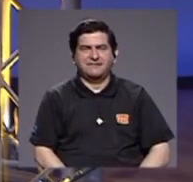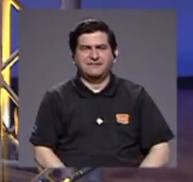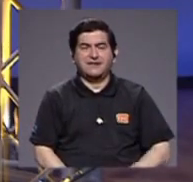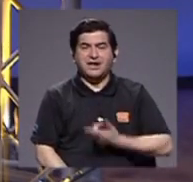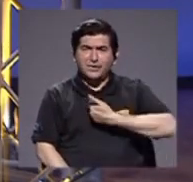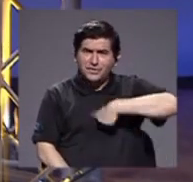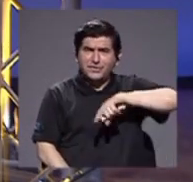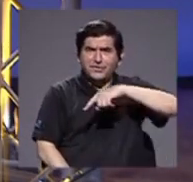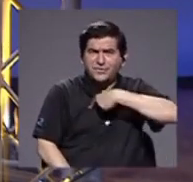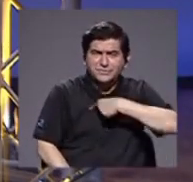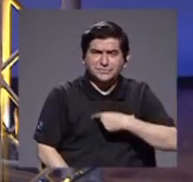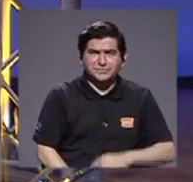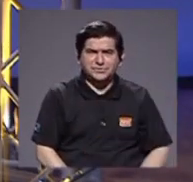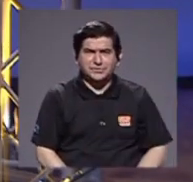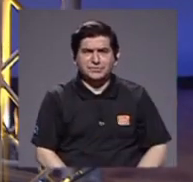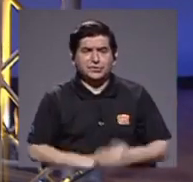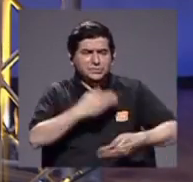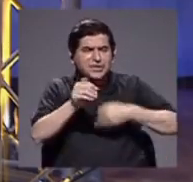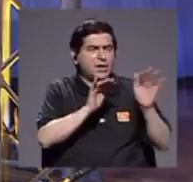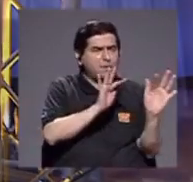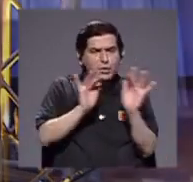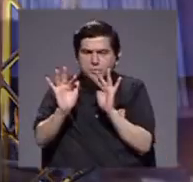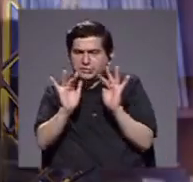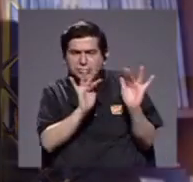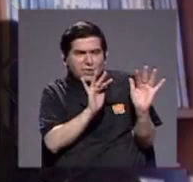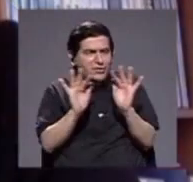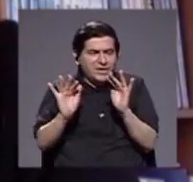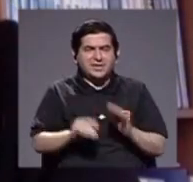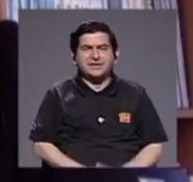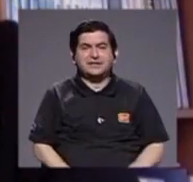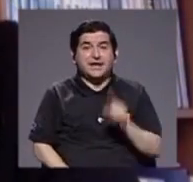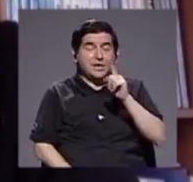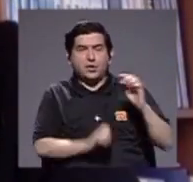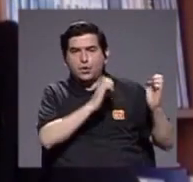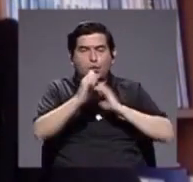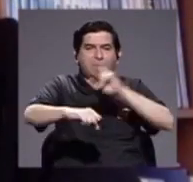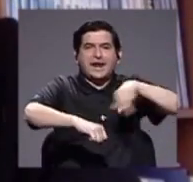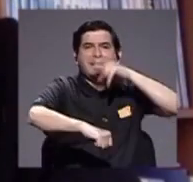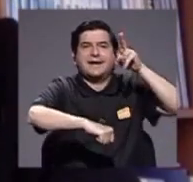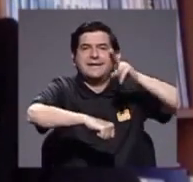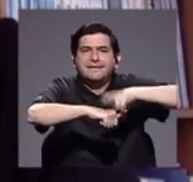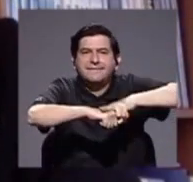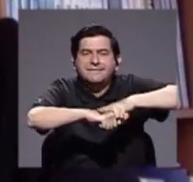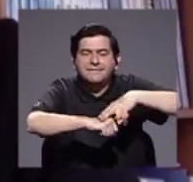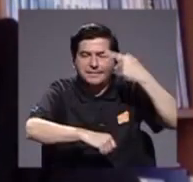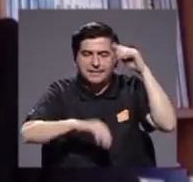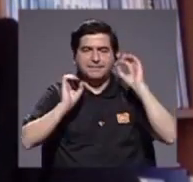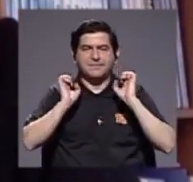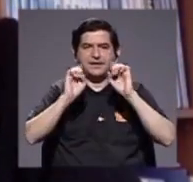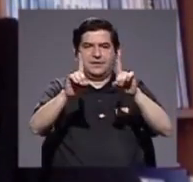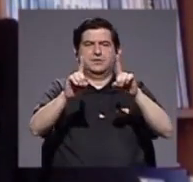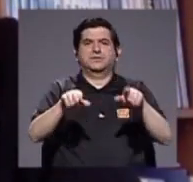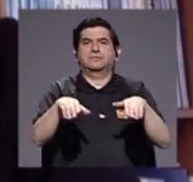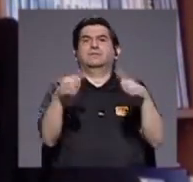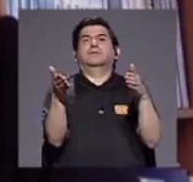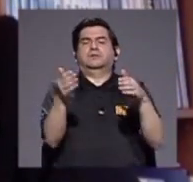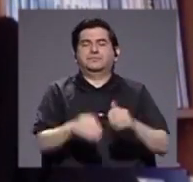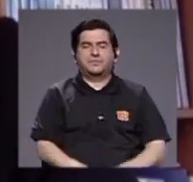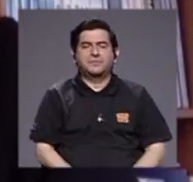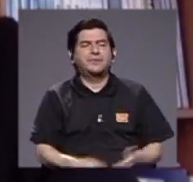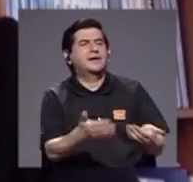que la digitalización sea una estrategia nacional para la educación para